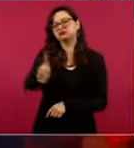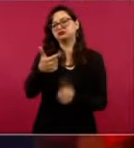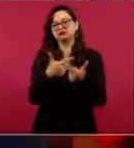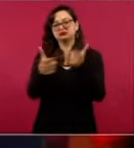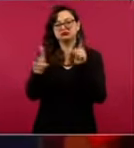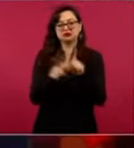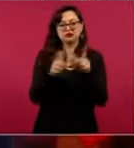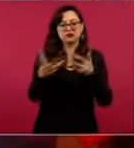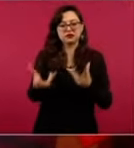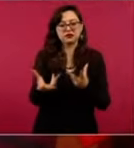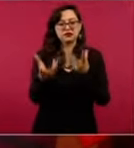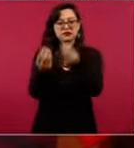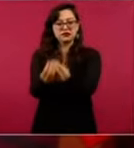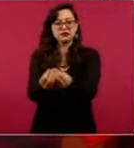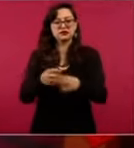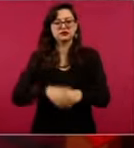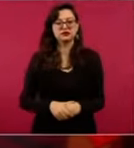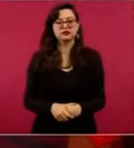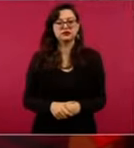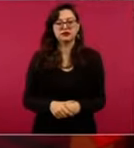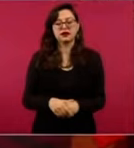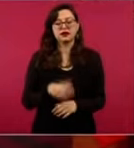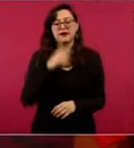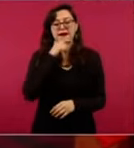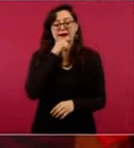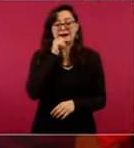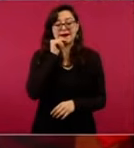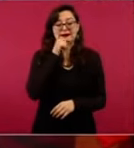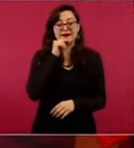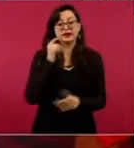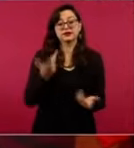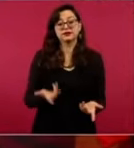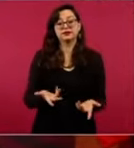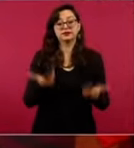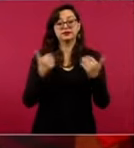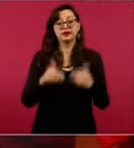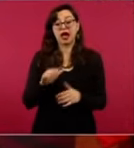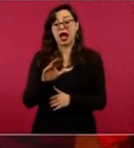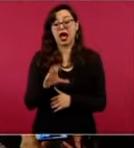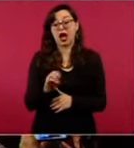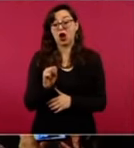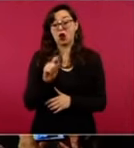Acosta Naranjo, CRD, sin comentarios.